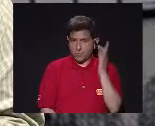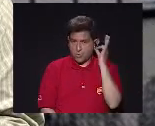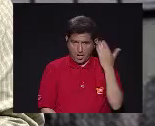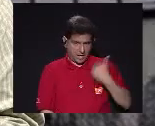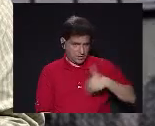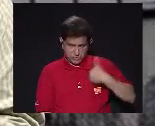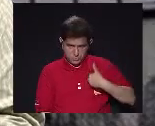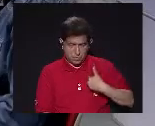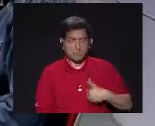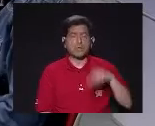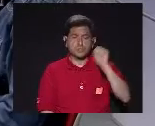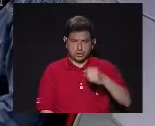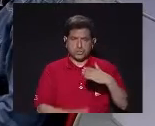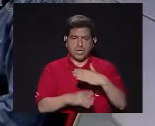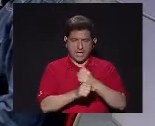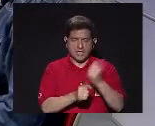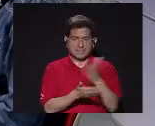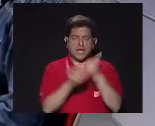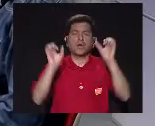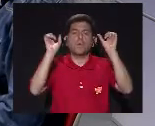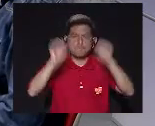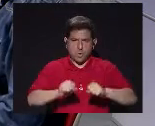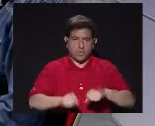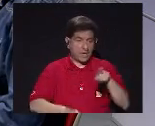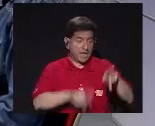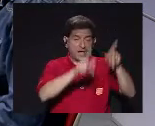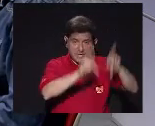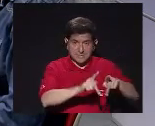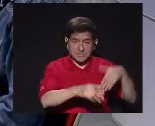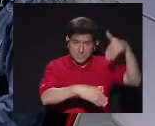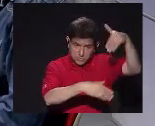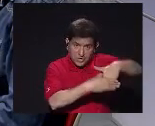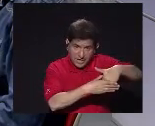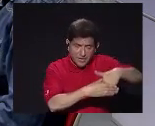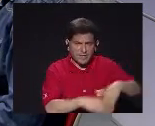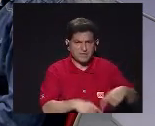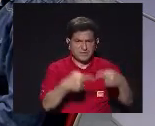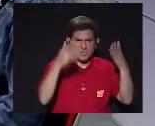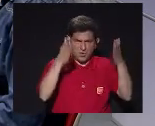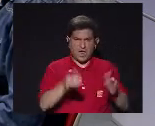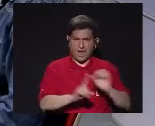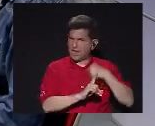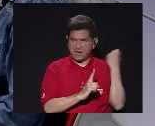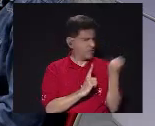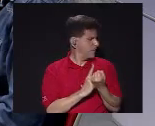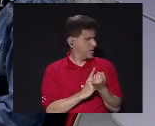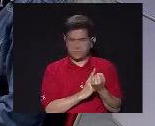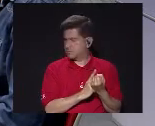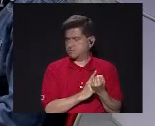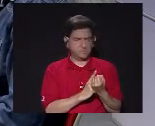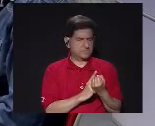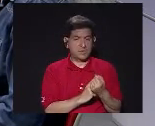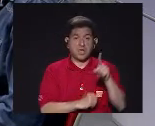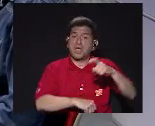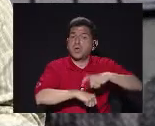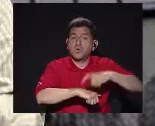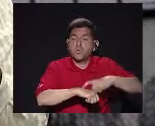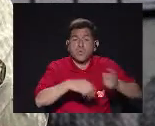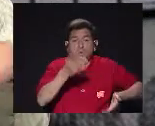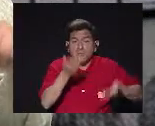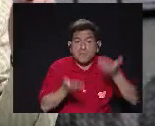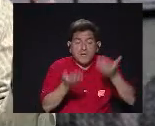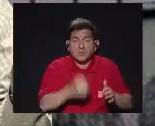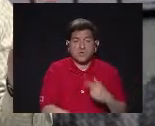Mire señores O mire señoras Si podemos hacer algo Quienes están allí No son los enemigos De la sociedad